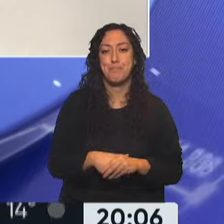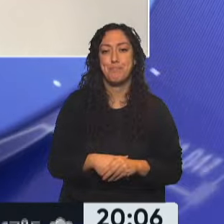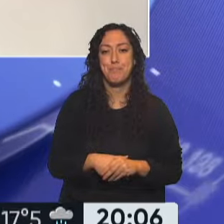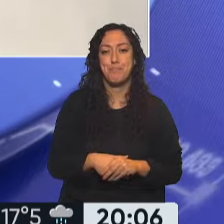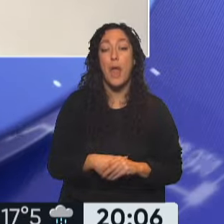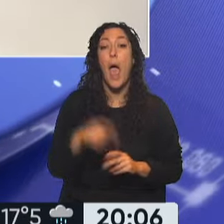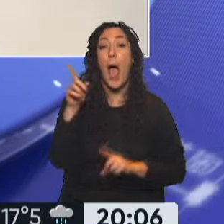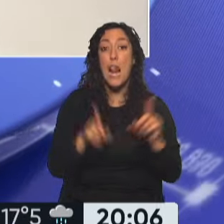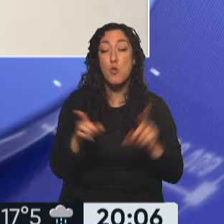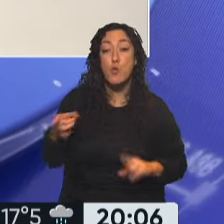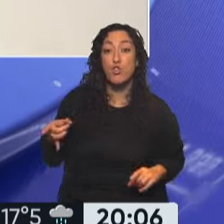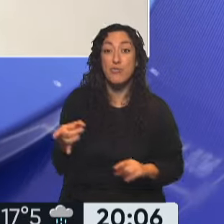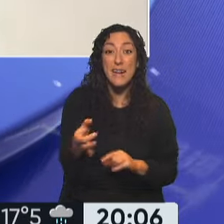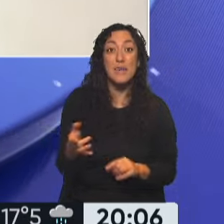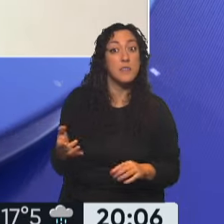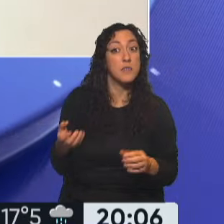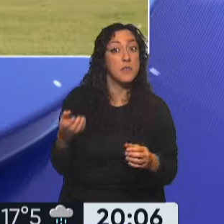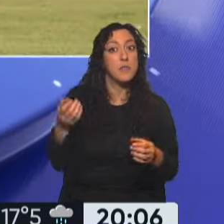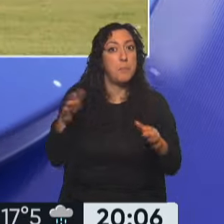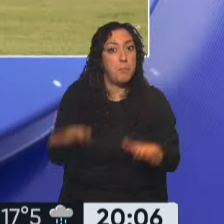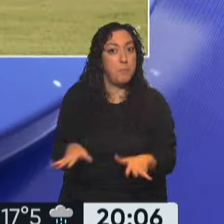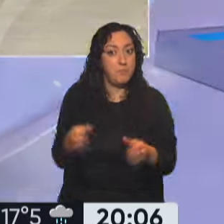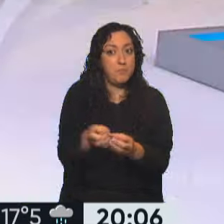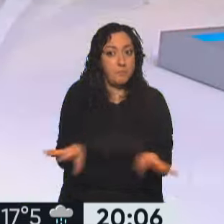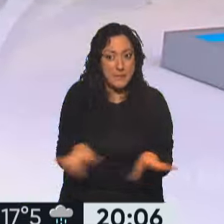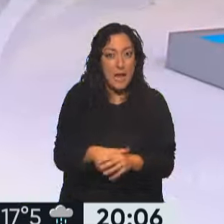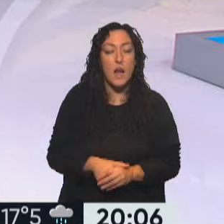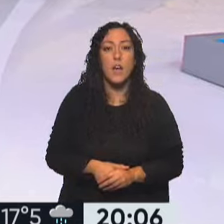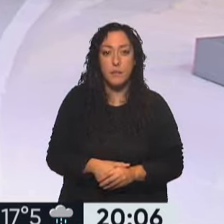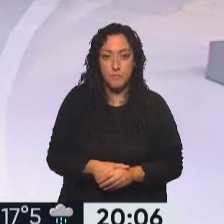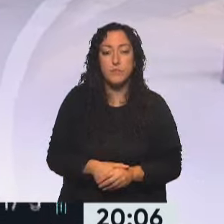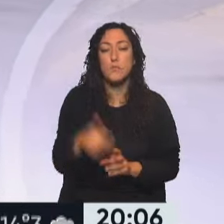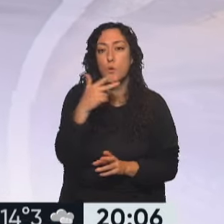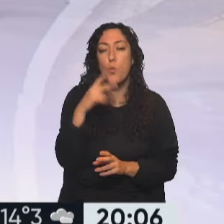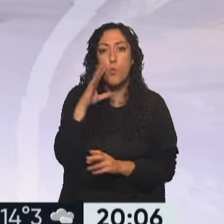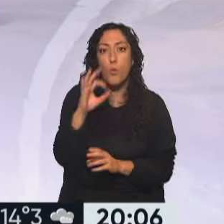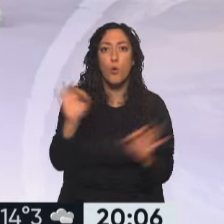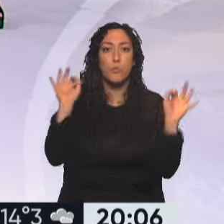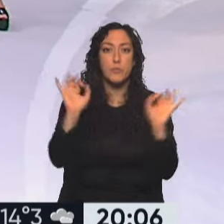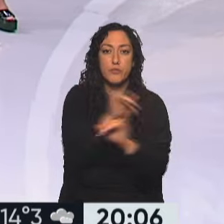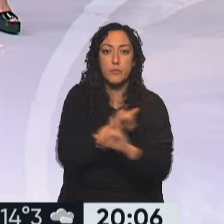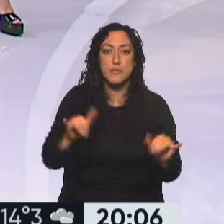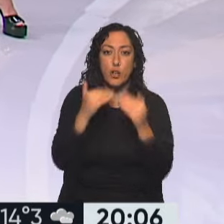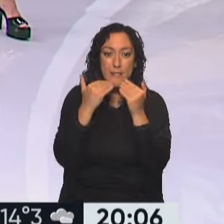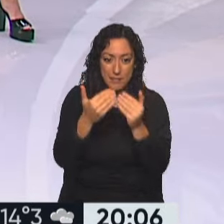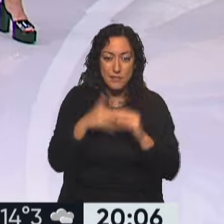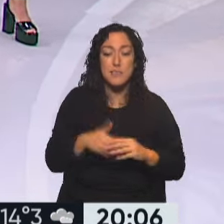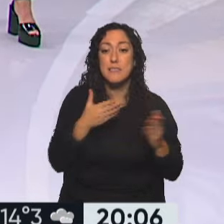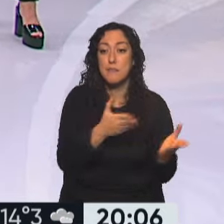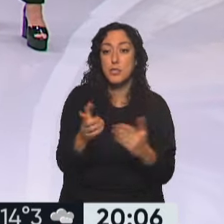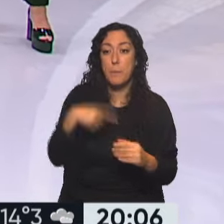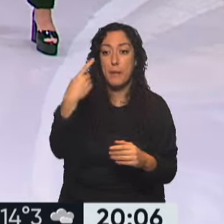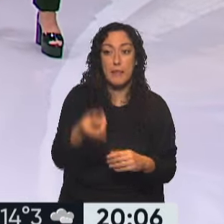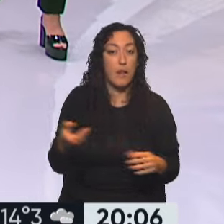hay algunas líneas ferroviarias que ya comenzaron la medida de fuerza. Gracias, Hugo. Allí, completo informe de Hugo Palamara sobre los servicios que mañana no